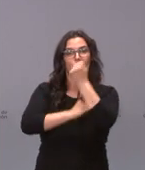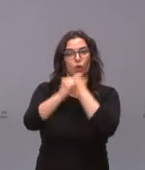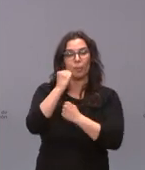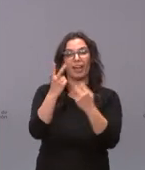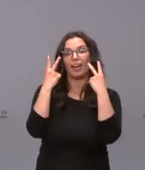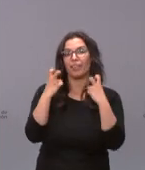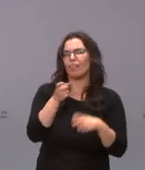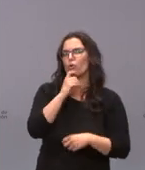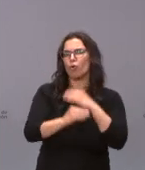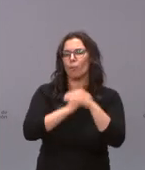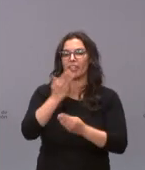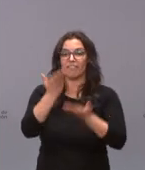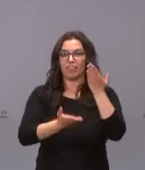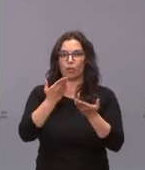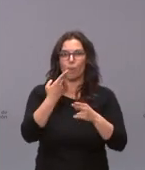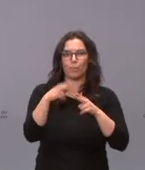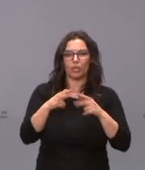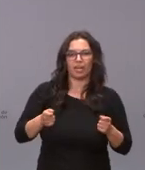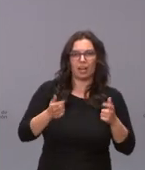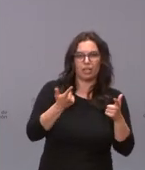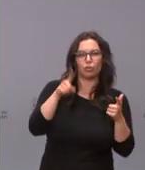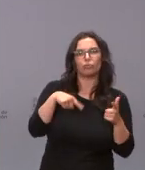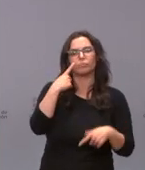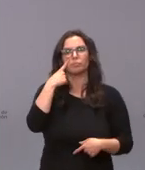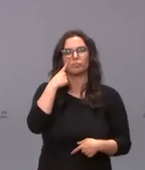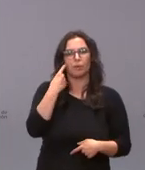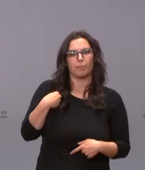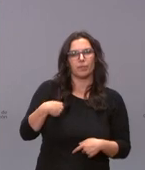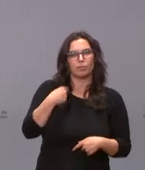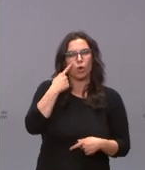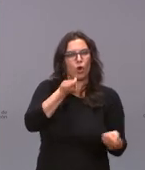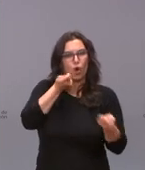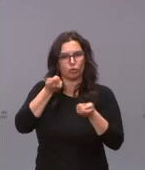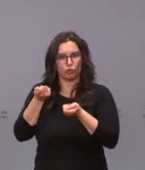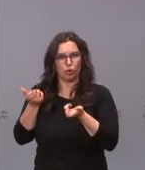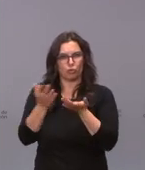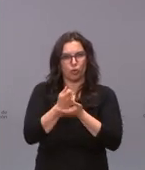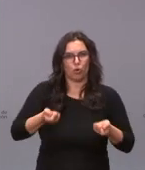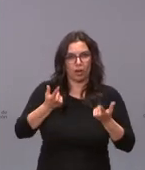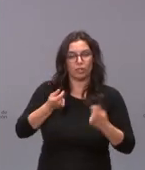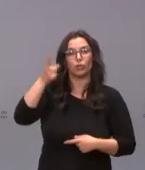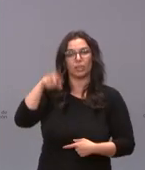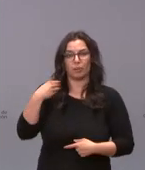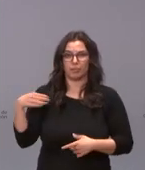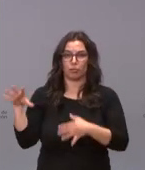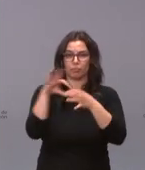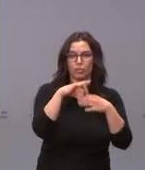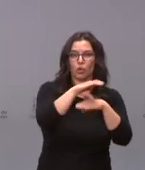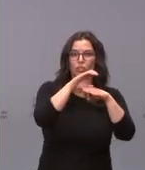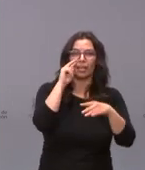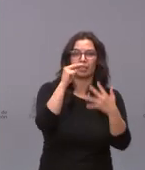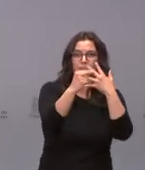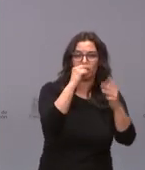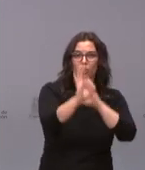través de la evaluación de las políticas de gasto o la intervención de estos mismos gastos públicos y también a la propia Consejería de Transparencia,